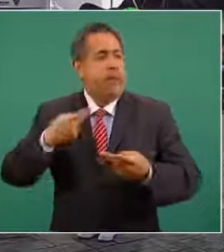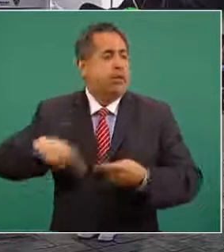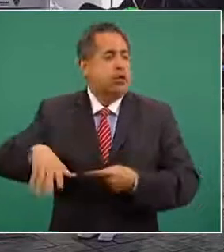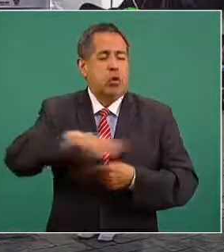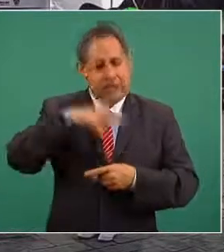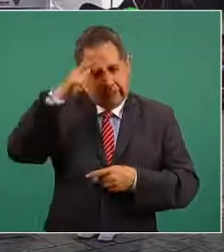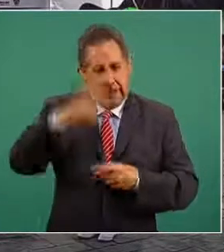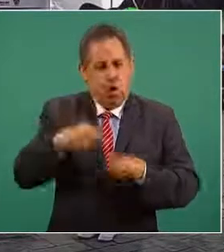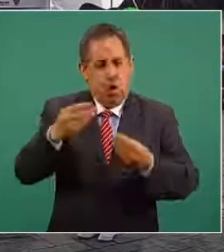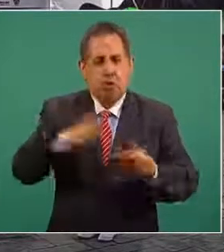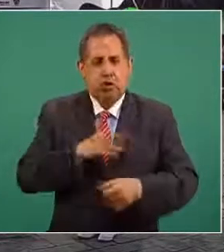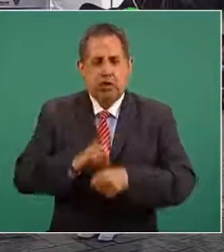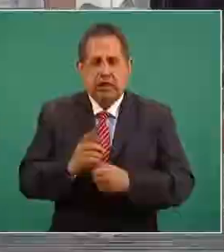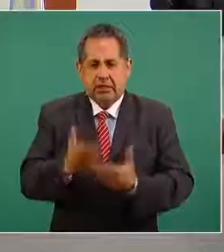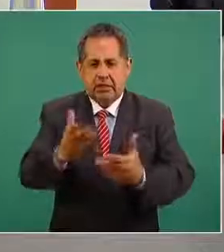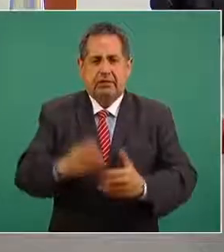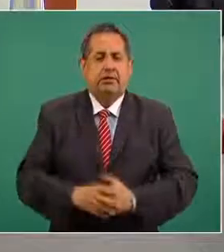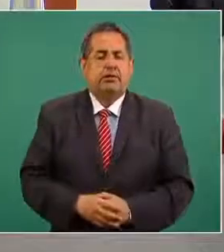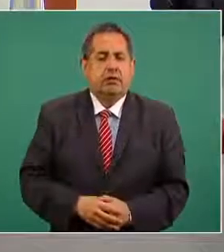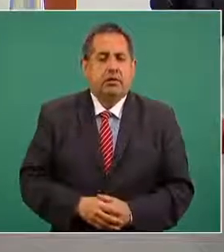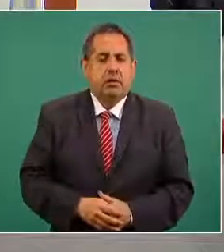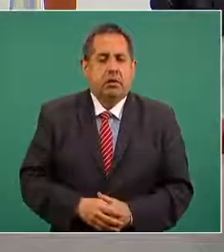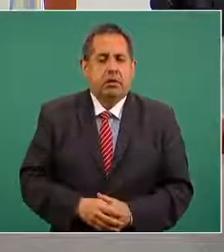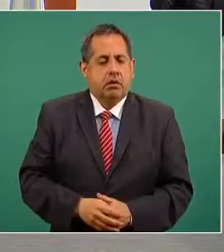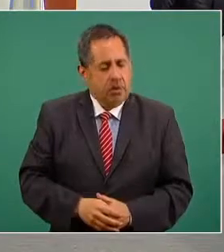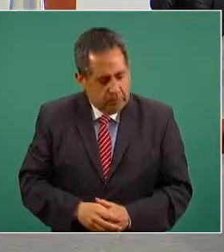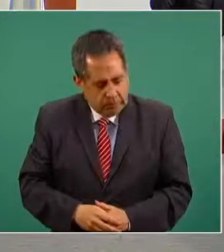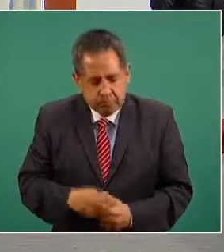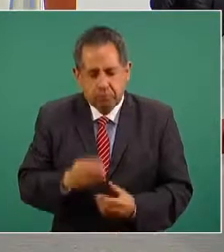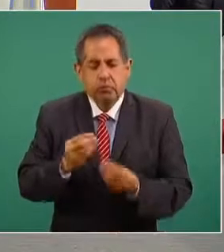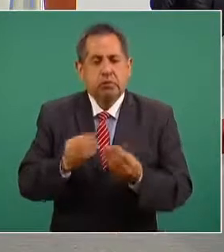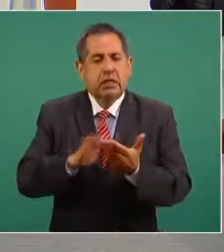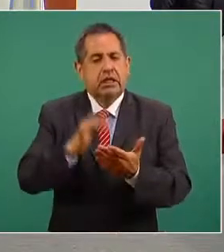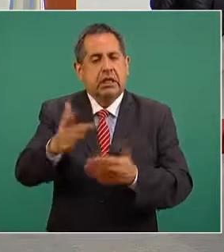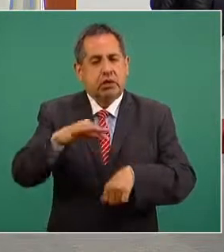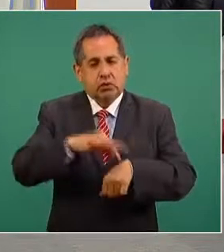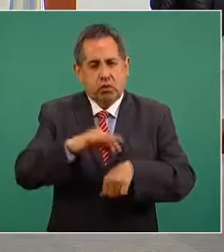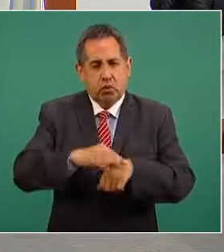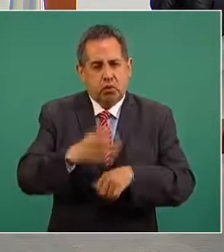de Hidalgo buenos días muchas gracias doctor